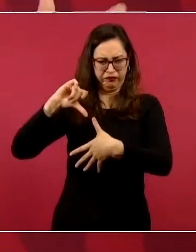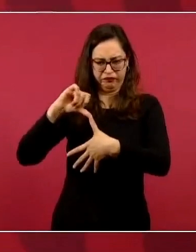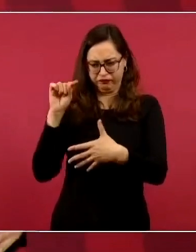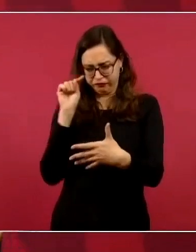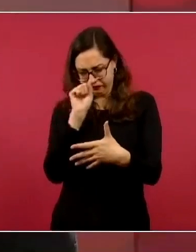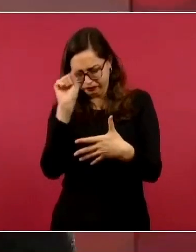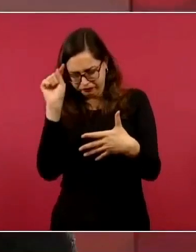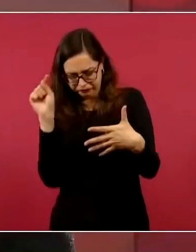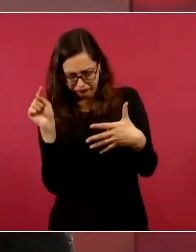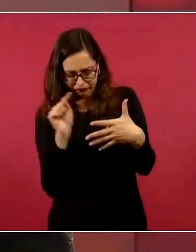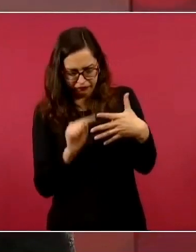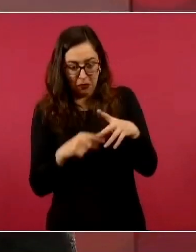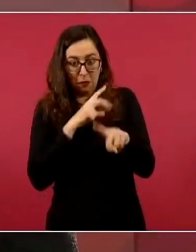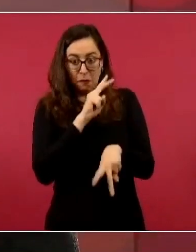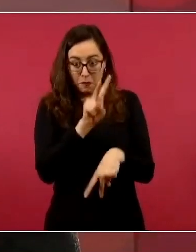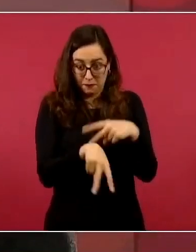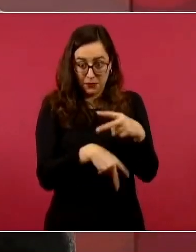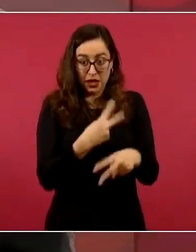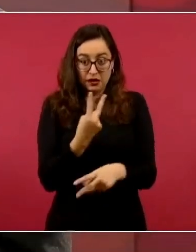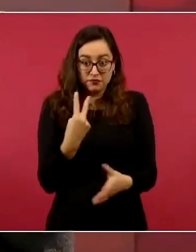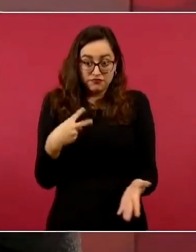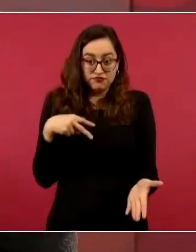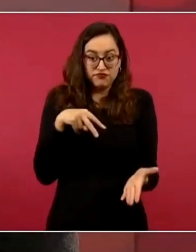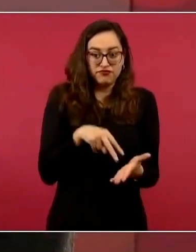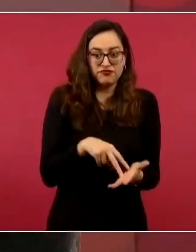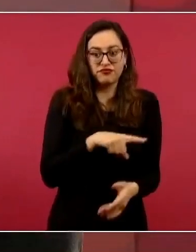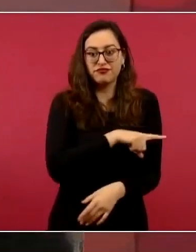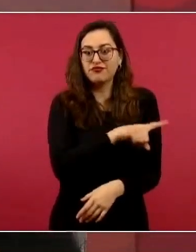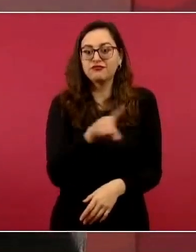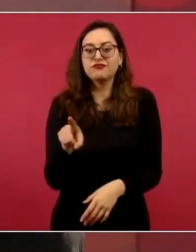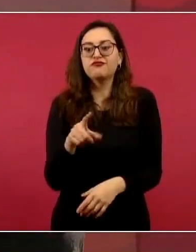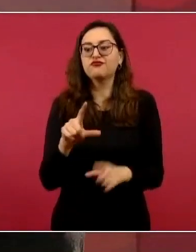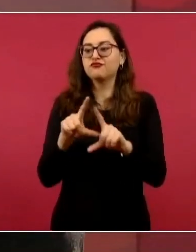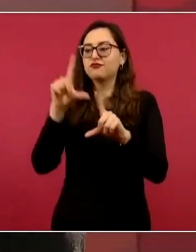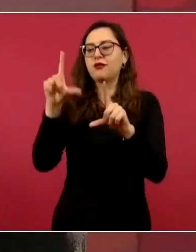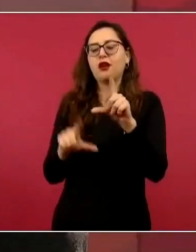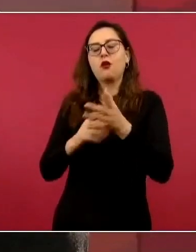América del Sur. Y es un amor a México.